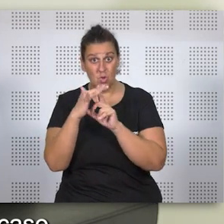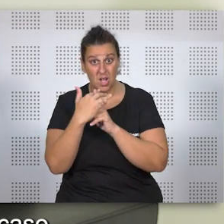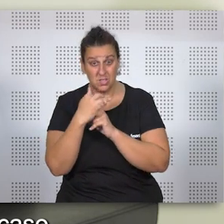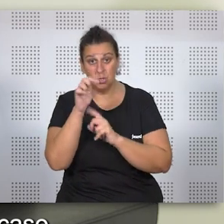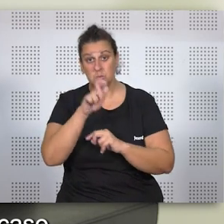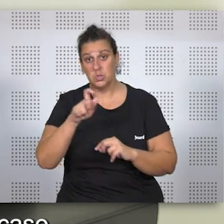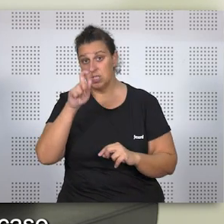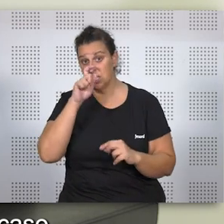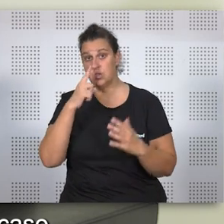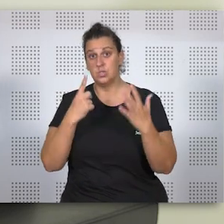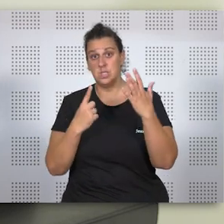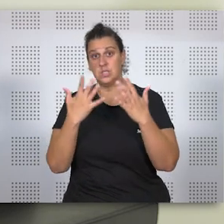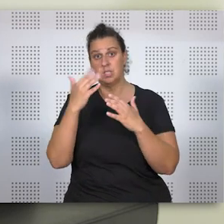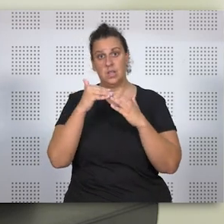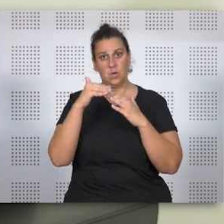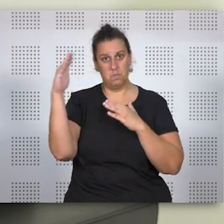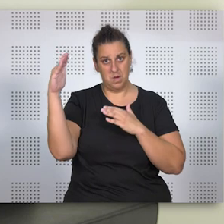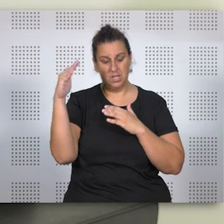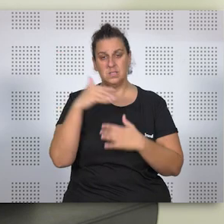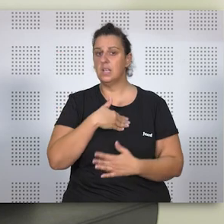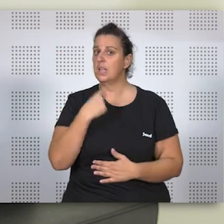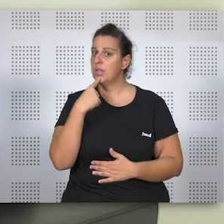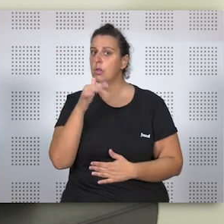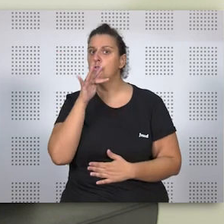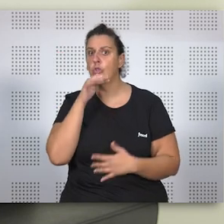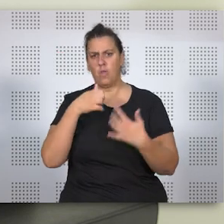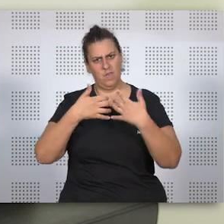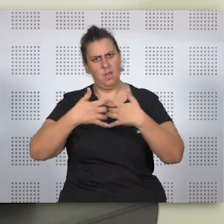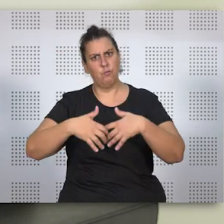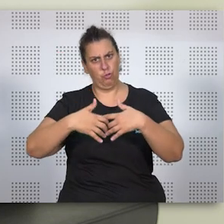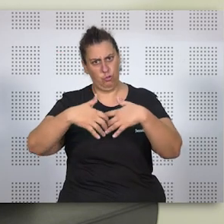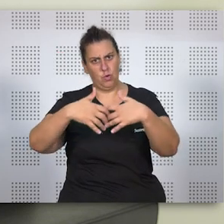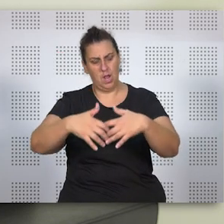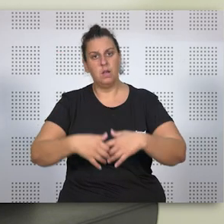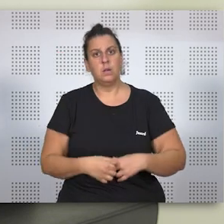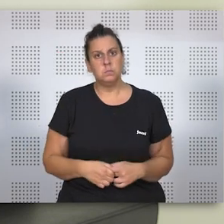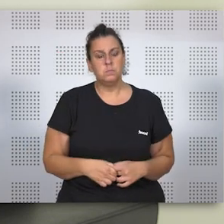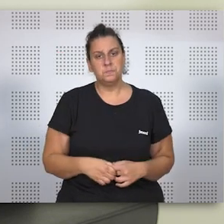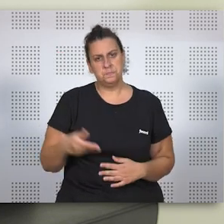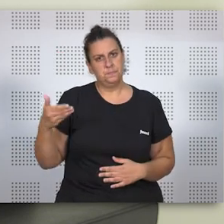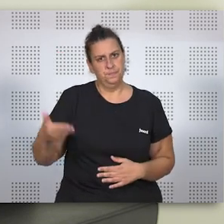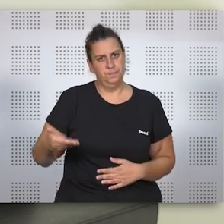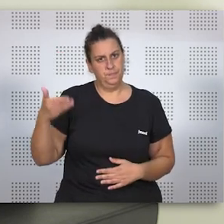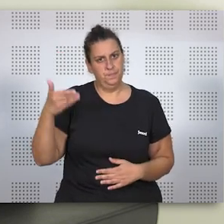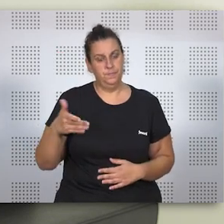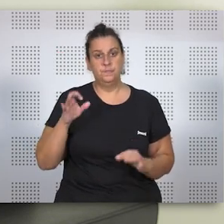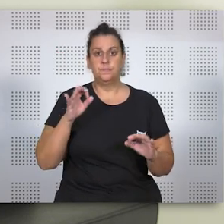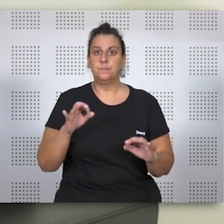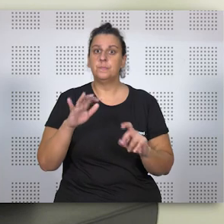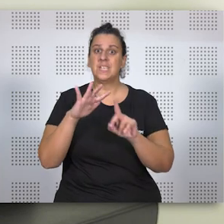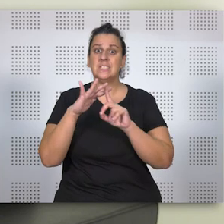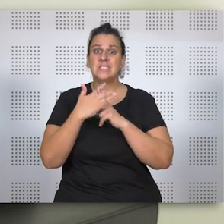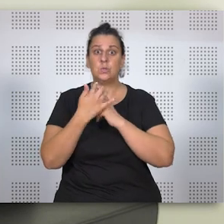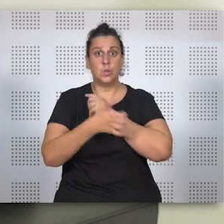tienen 65 más años. Esto quiere decir que todavía funciona, es una prestación que todavía funciona y eso es importante para aliviar